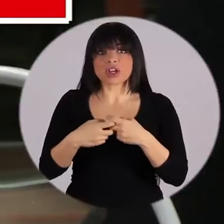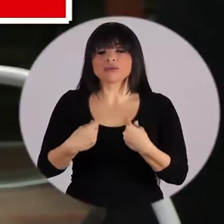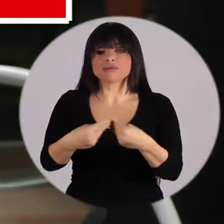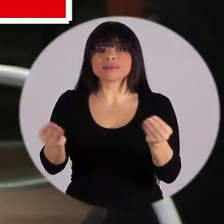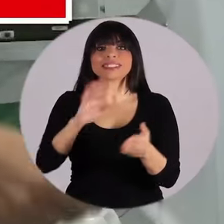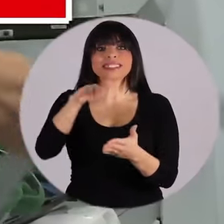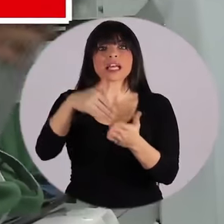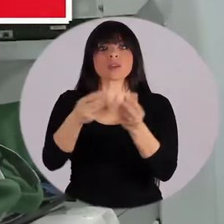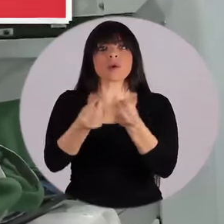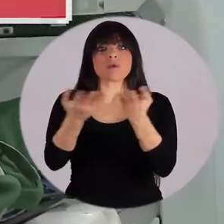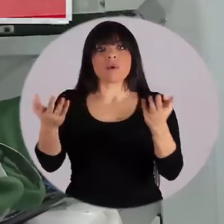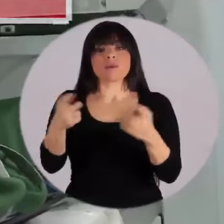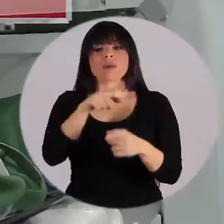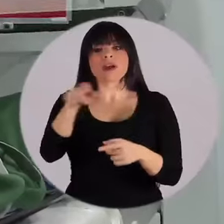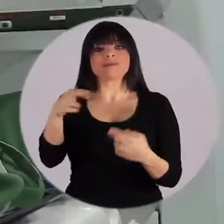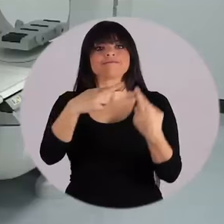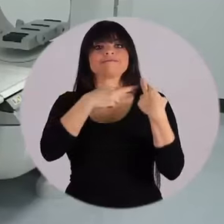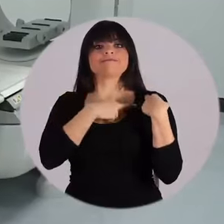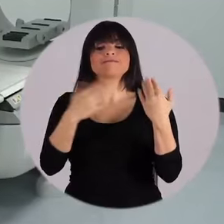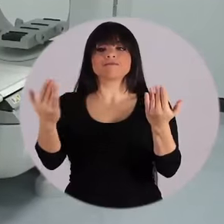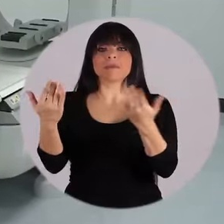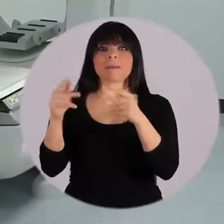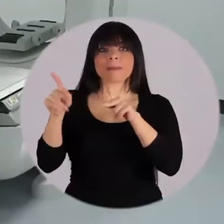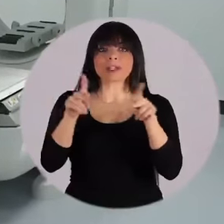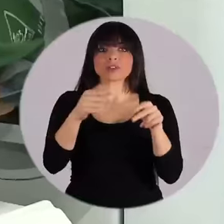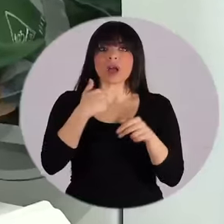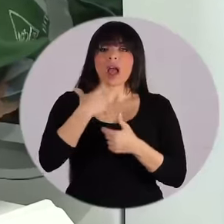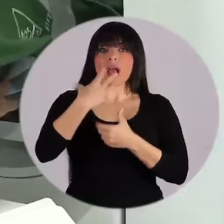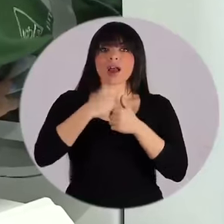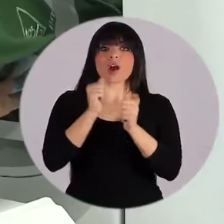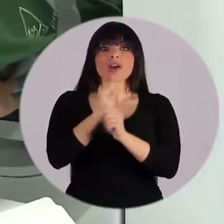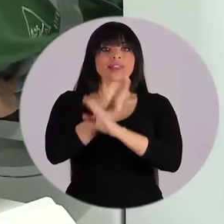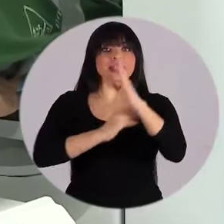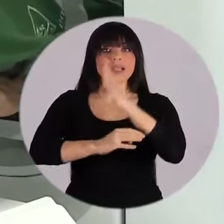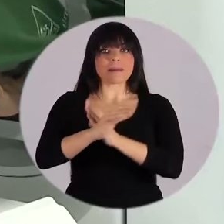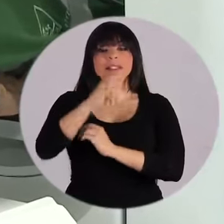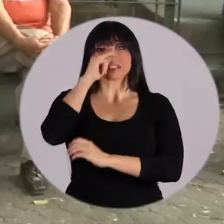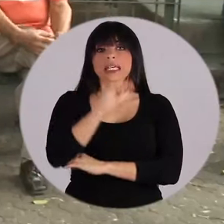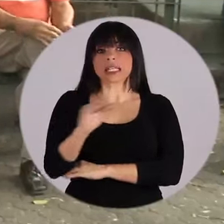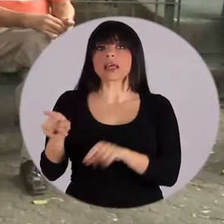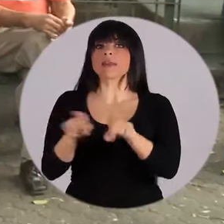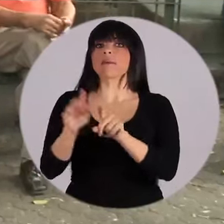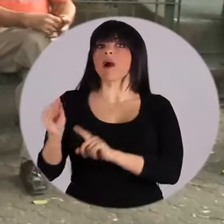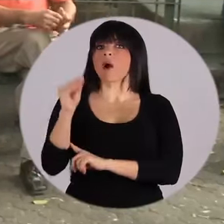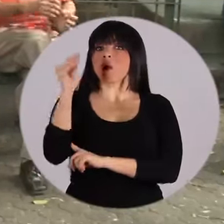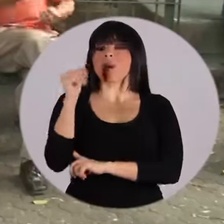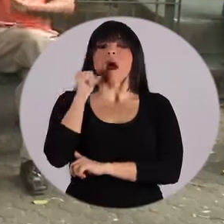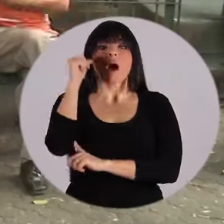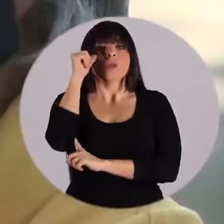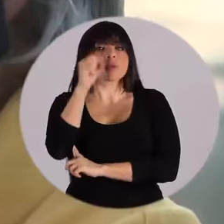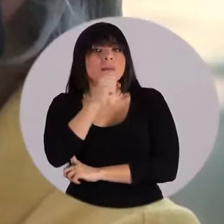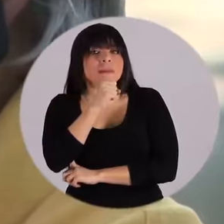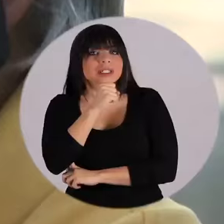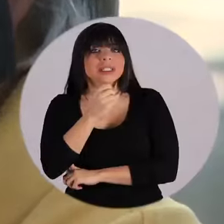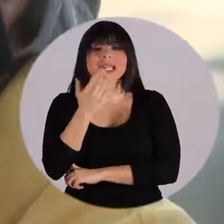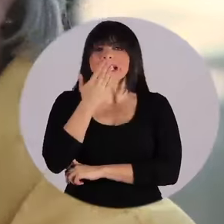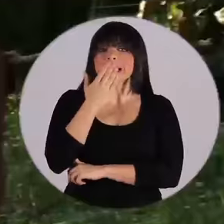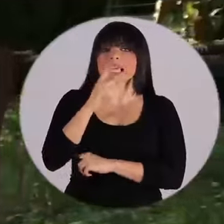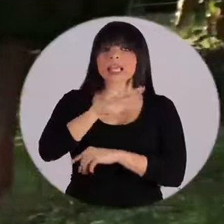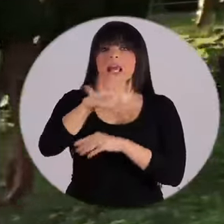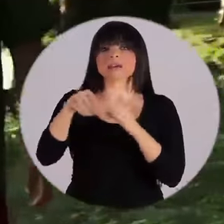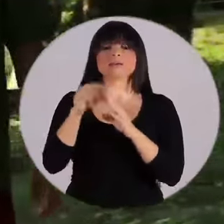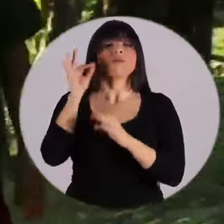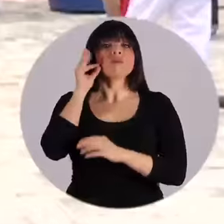equiparán a centros públicos encargados de albergar a poblaciones con discapacidad, niñez y juventud, adultos mayores,